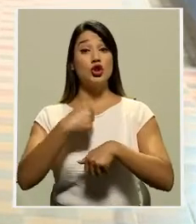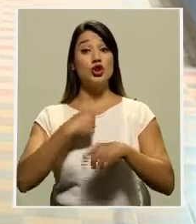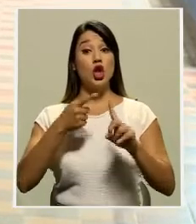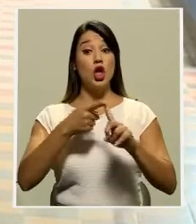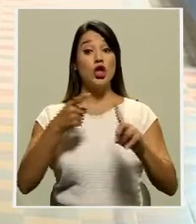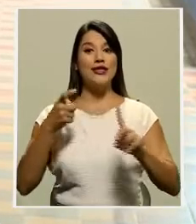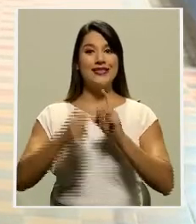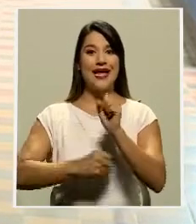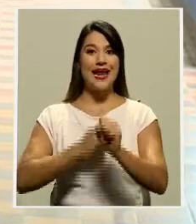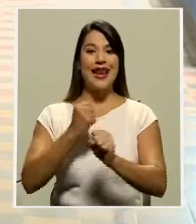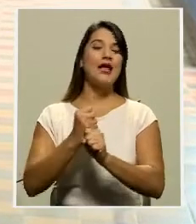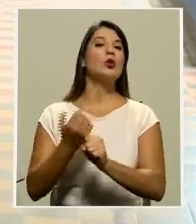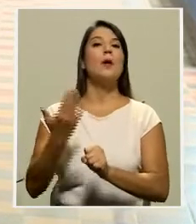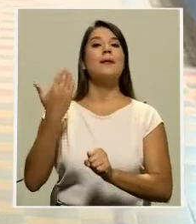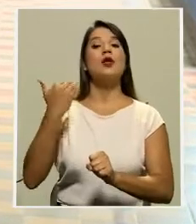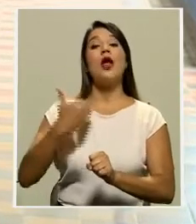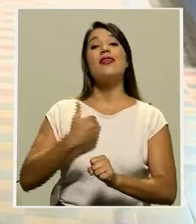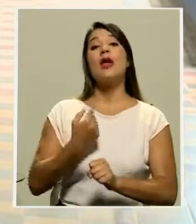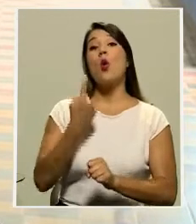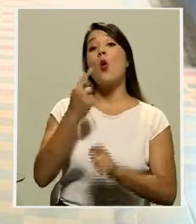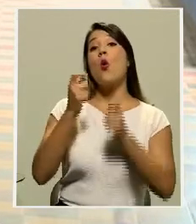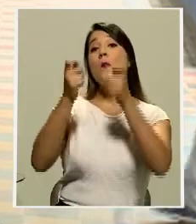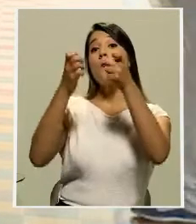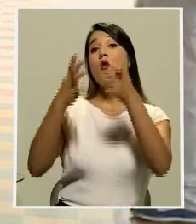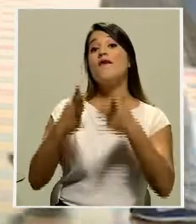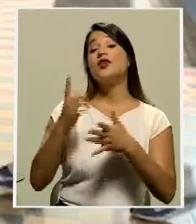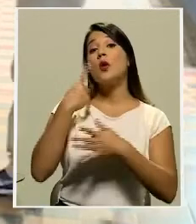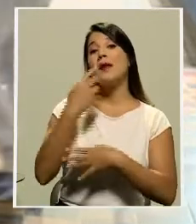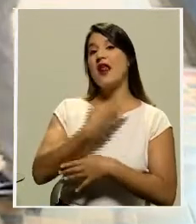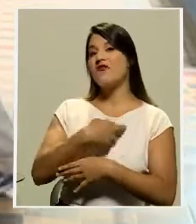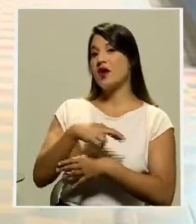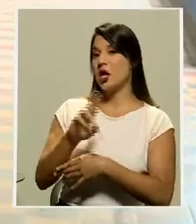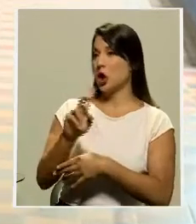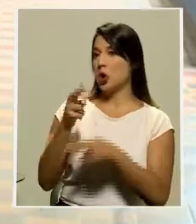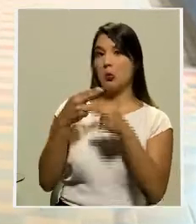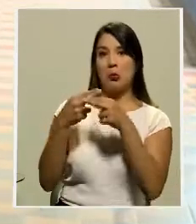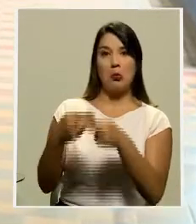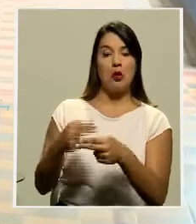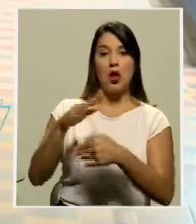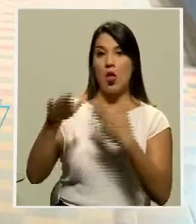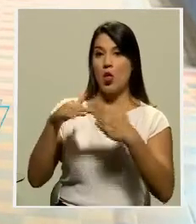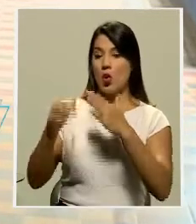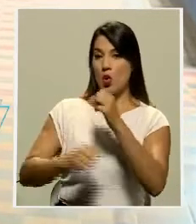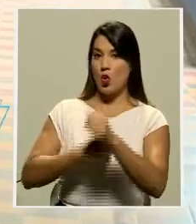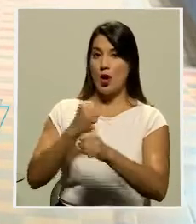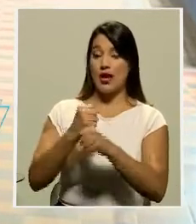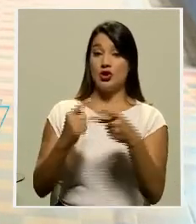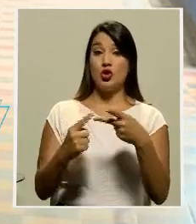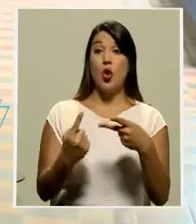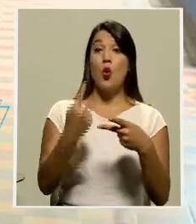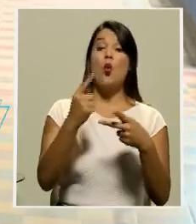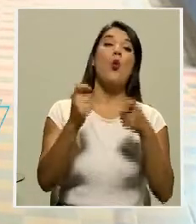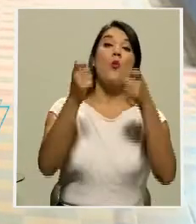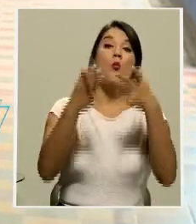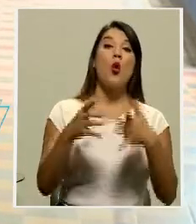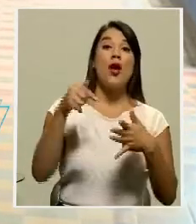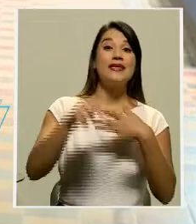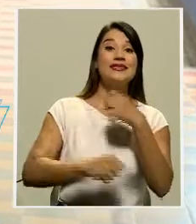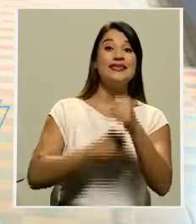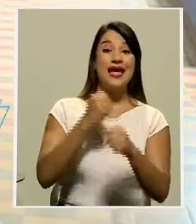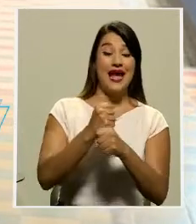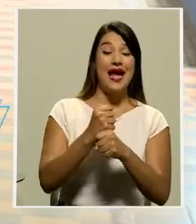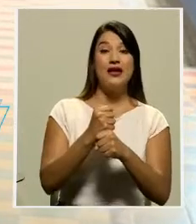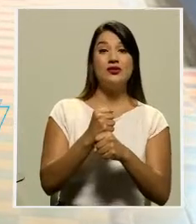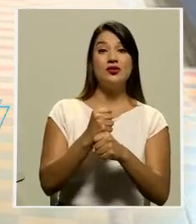docente de religión que no me nombraron durante todo el año. Tengo un docente este año porque la docente se ha trasladado para otro centro